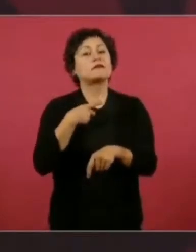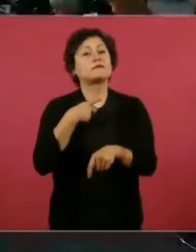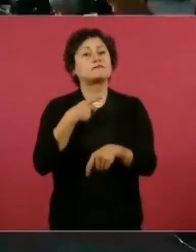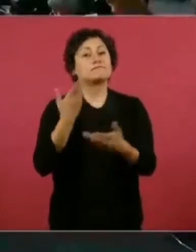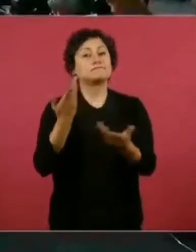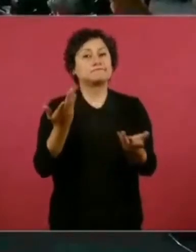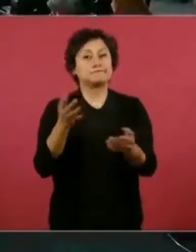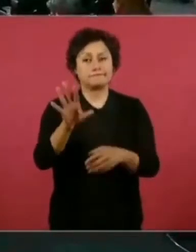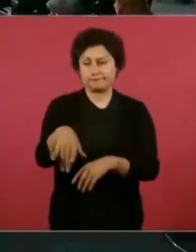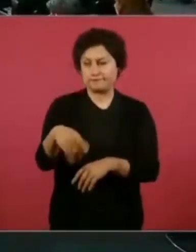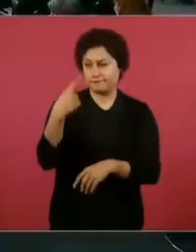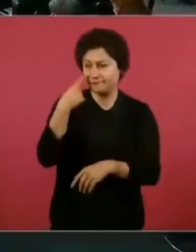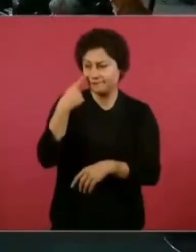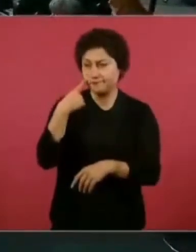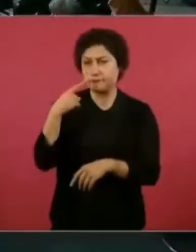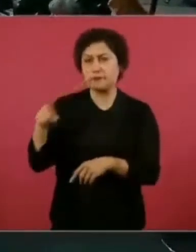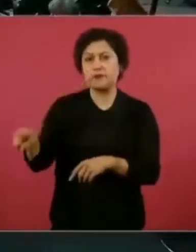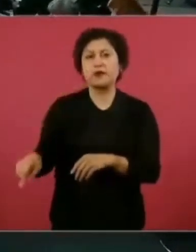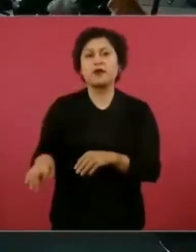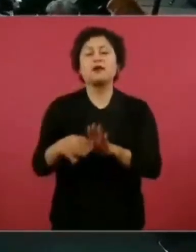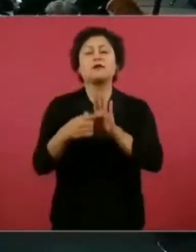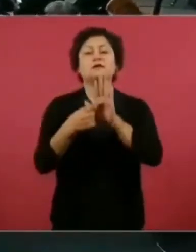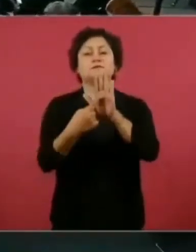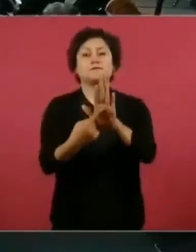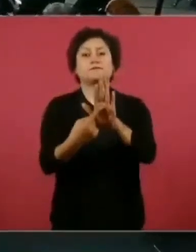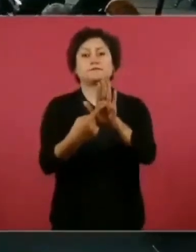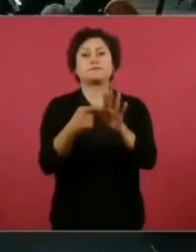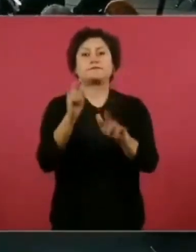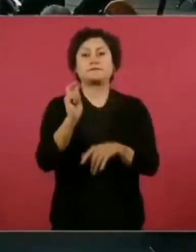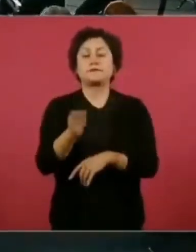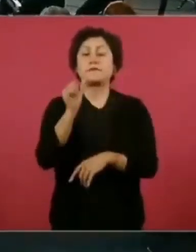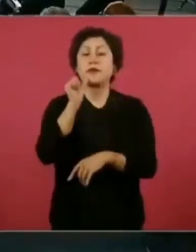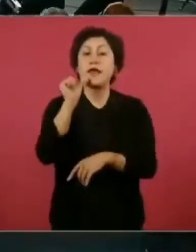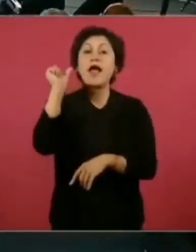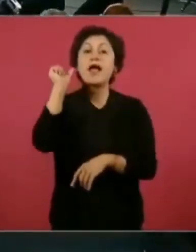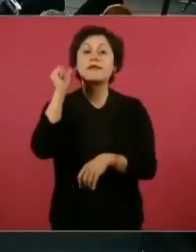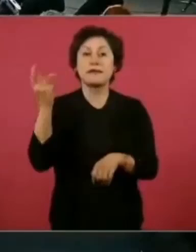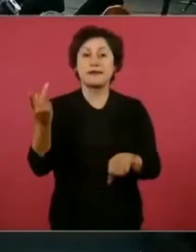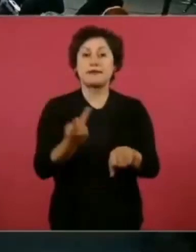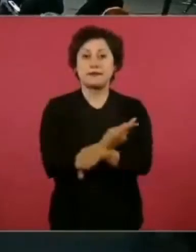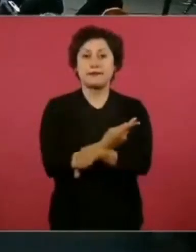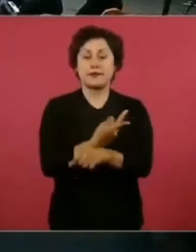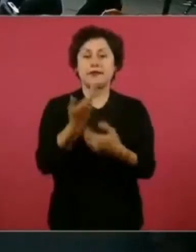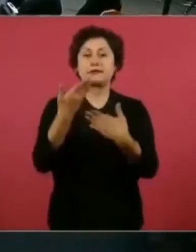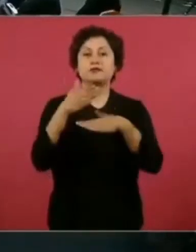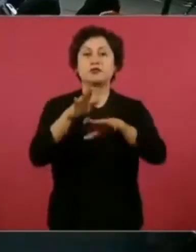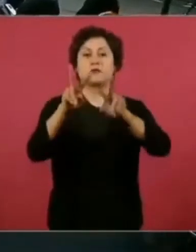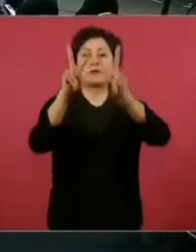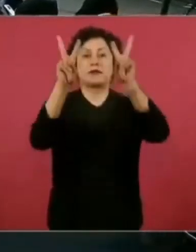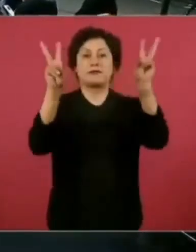ponla de nuevo lo que pasó ayer de homicidios.